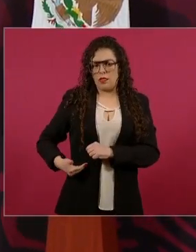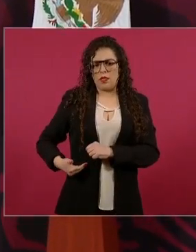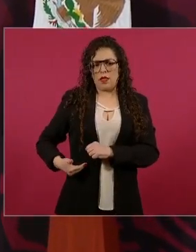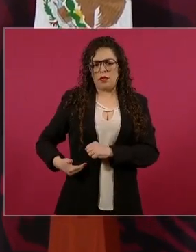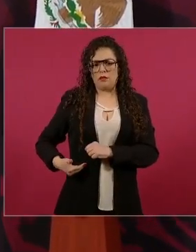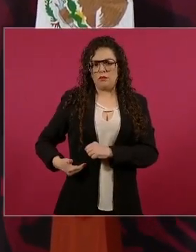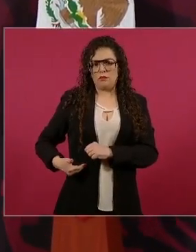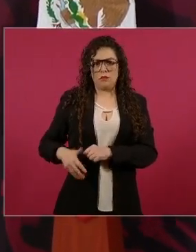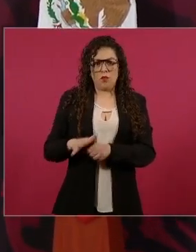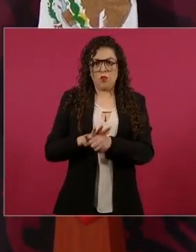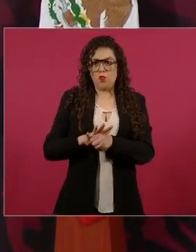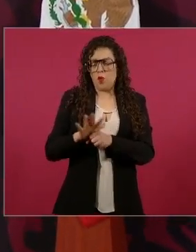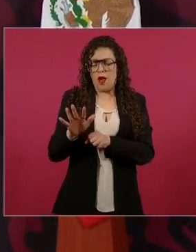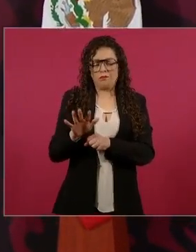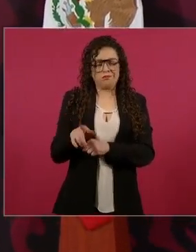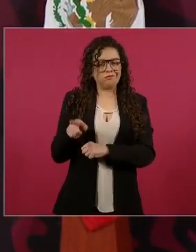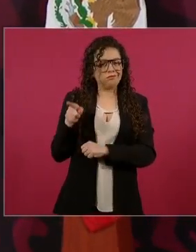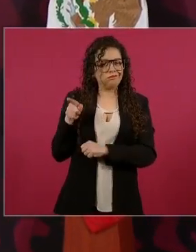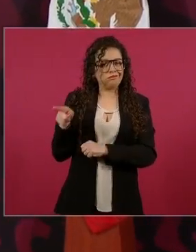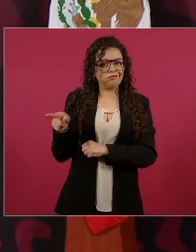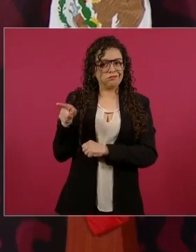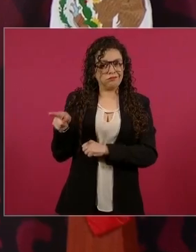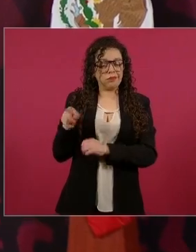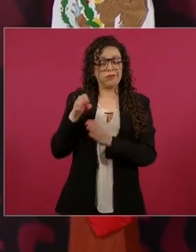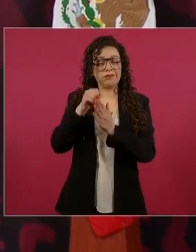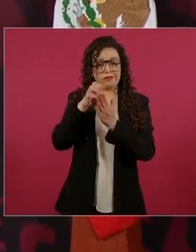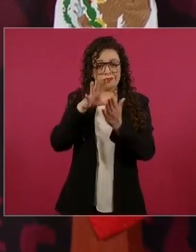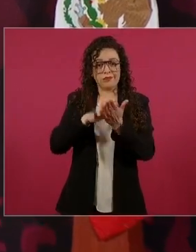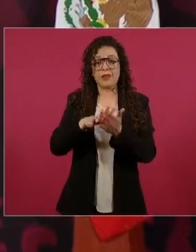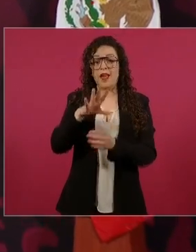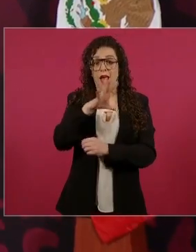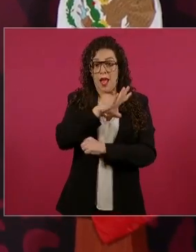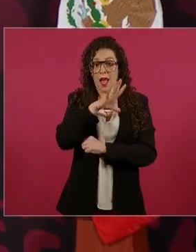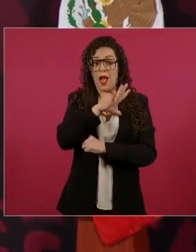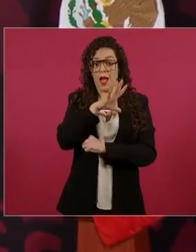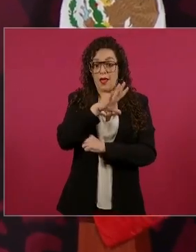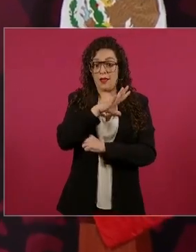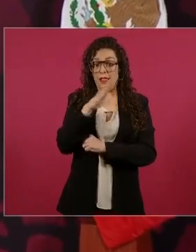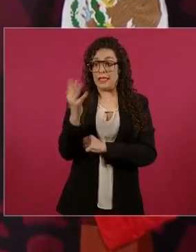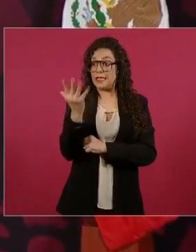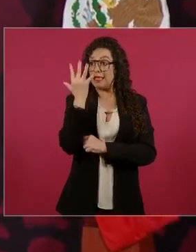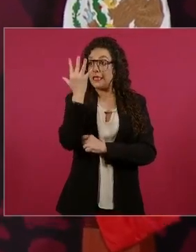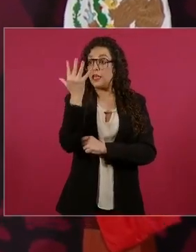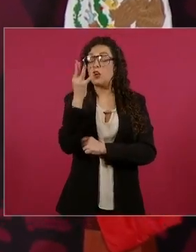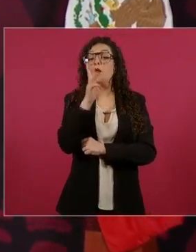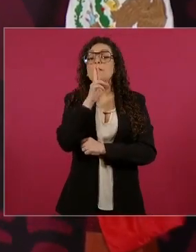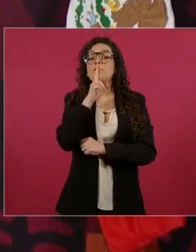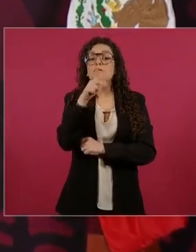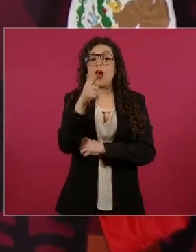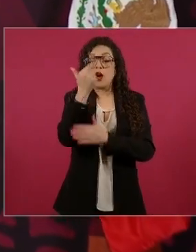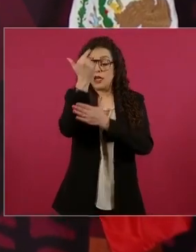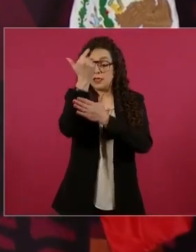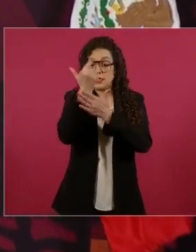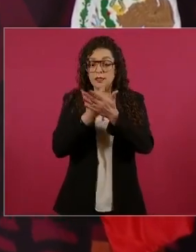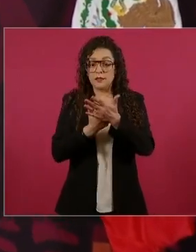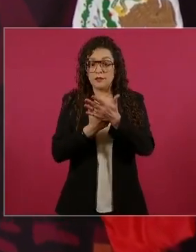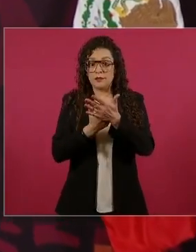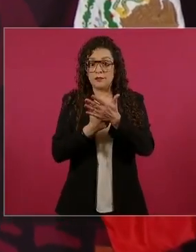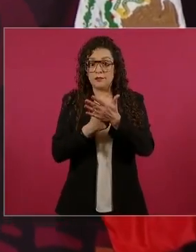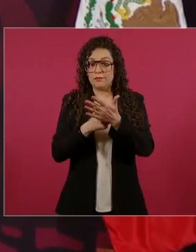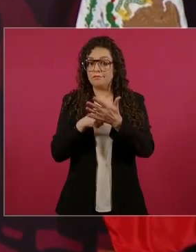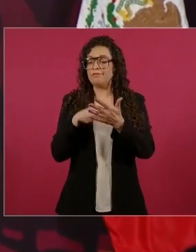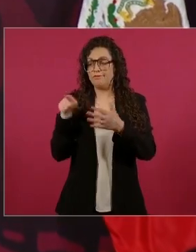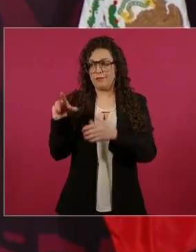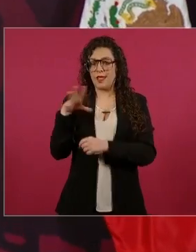de los cinco mejor, la presidenta electa